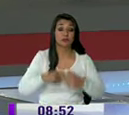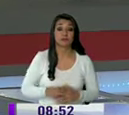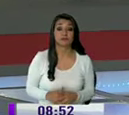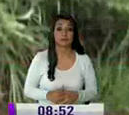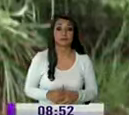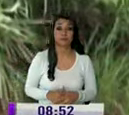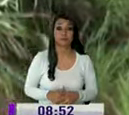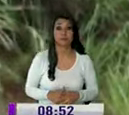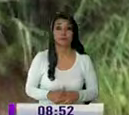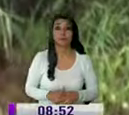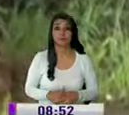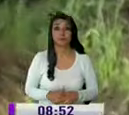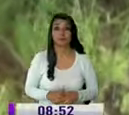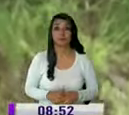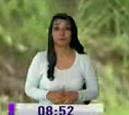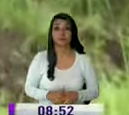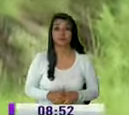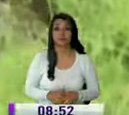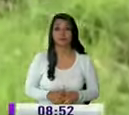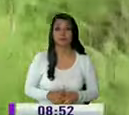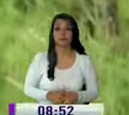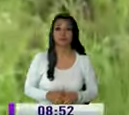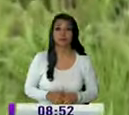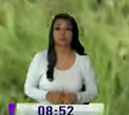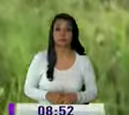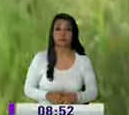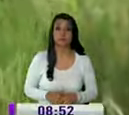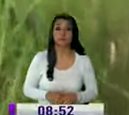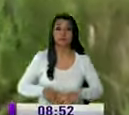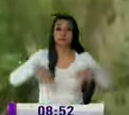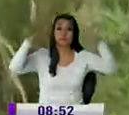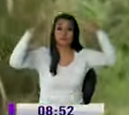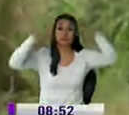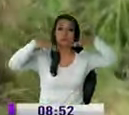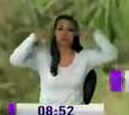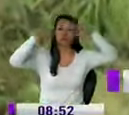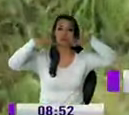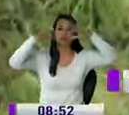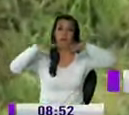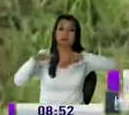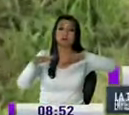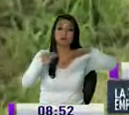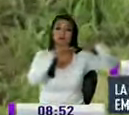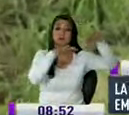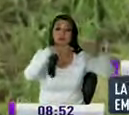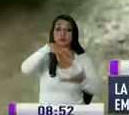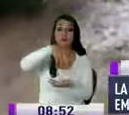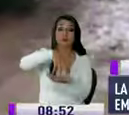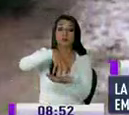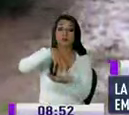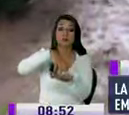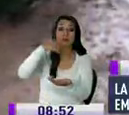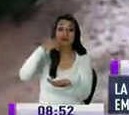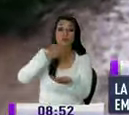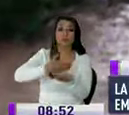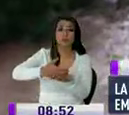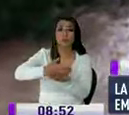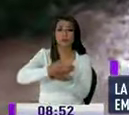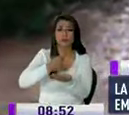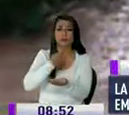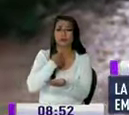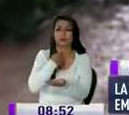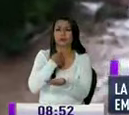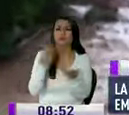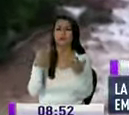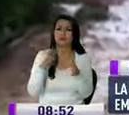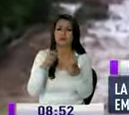primeras lluvias caídas en la parte alta de la provincia de El Oro causan estragos